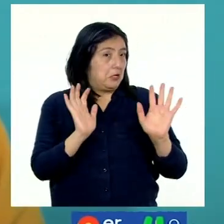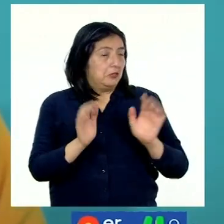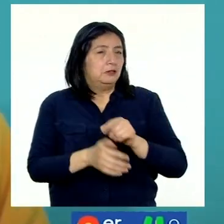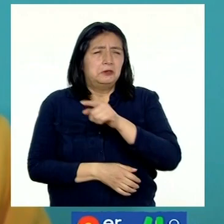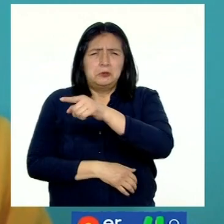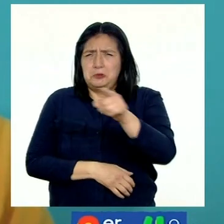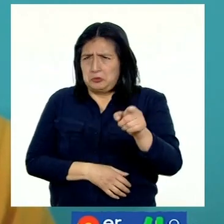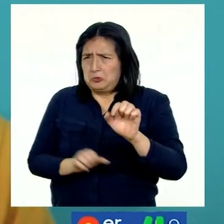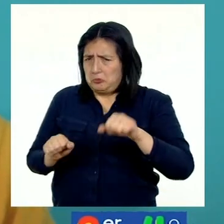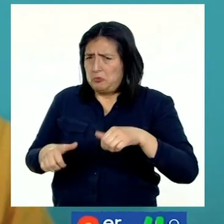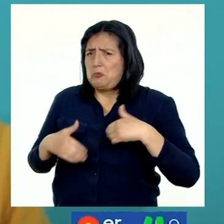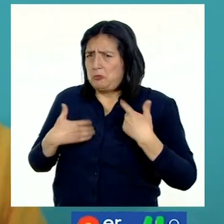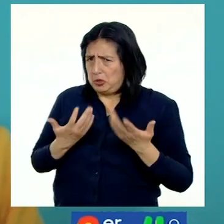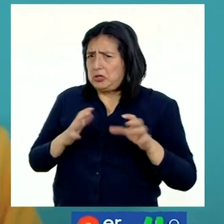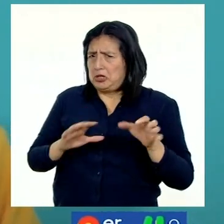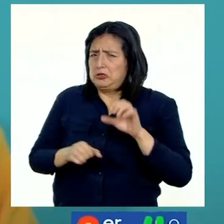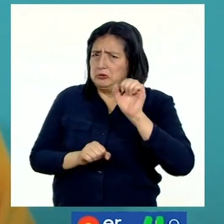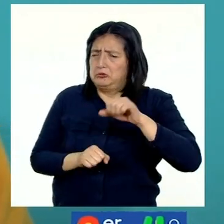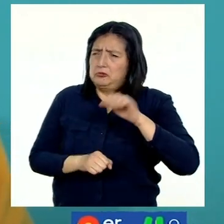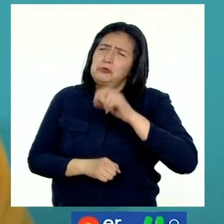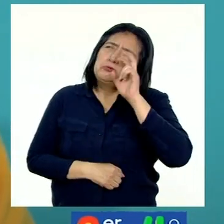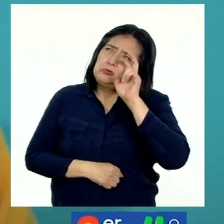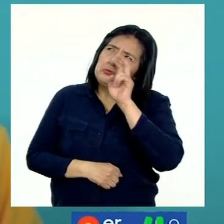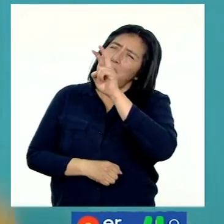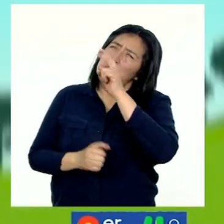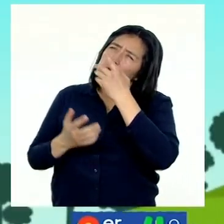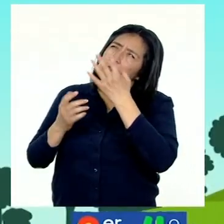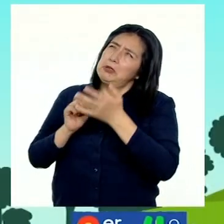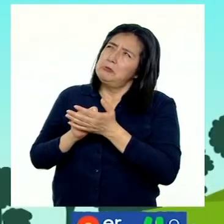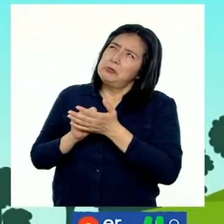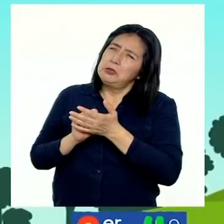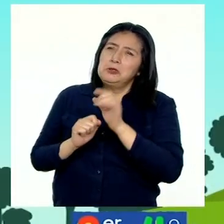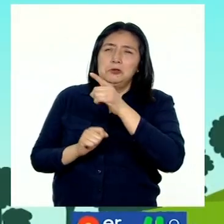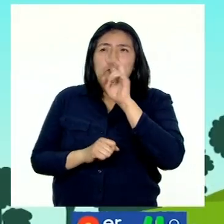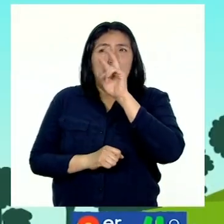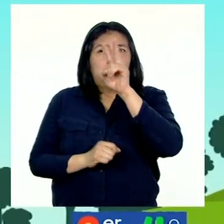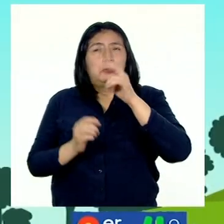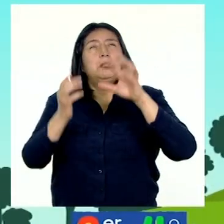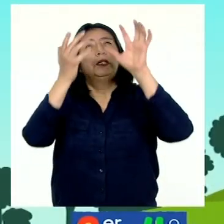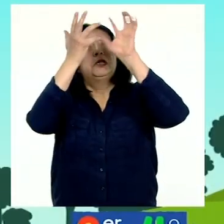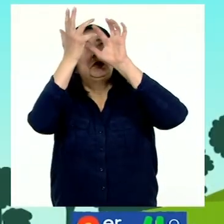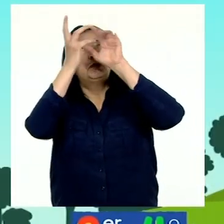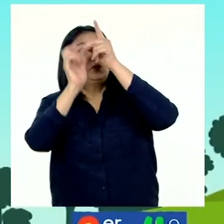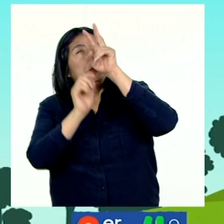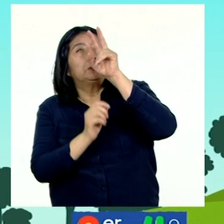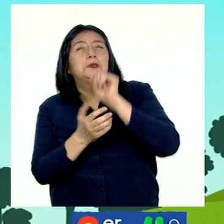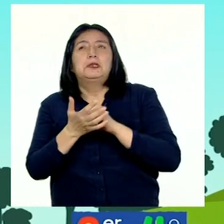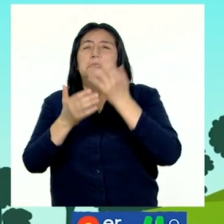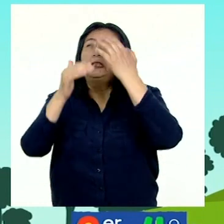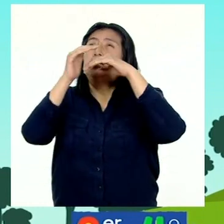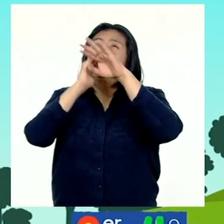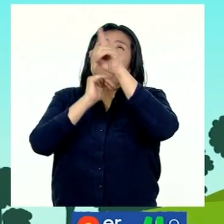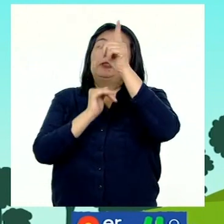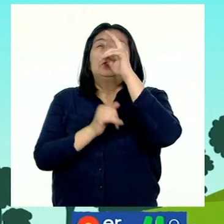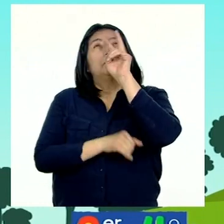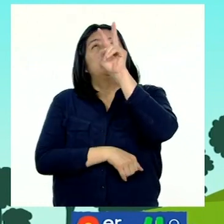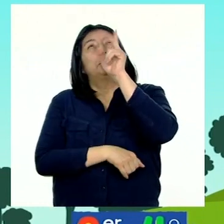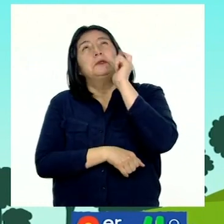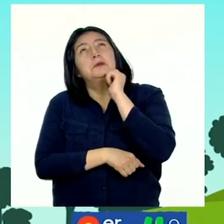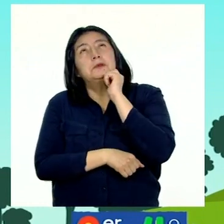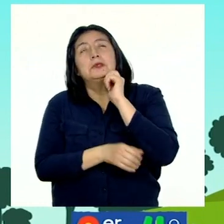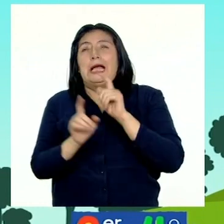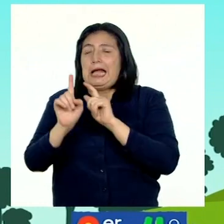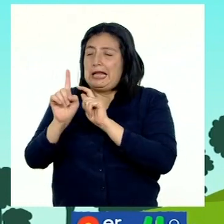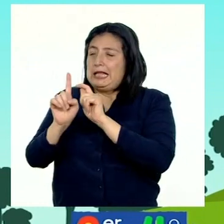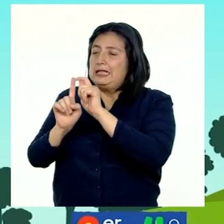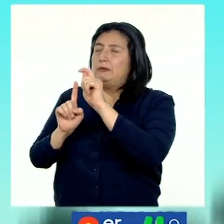Ustedes pueden hacer sus propias observaciones. Si observan las nubes en el cielo, la